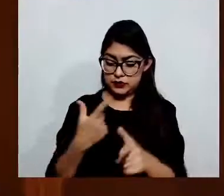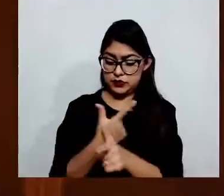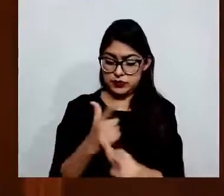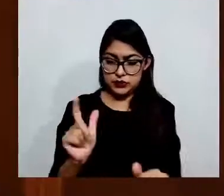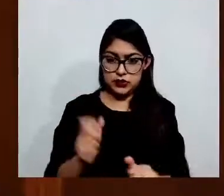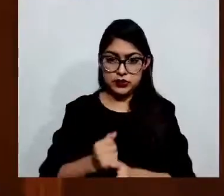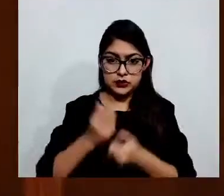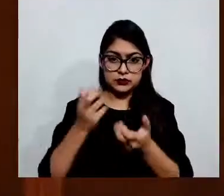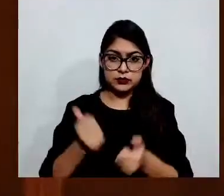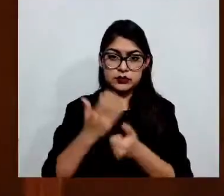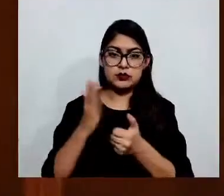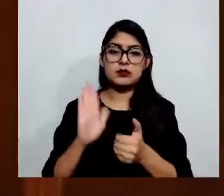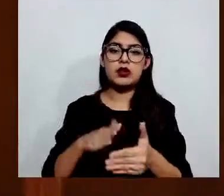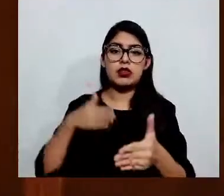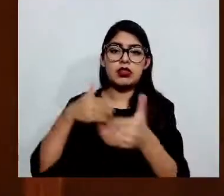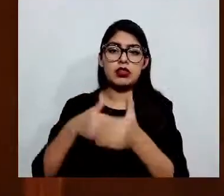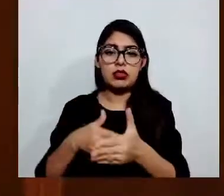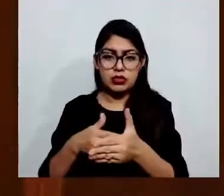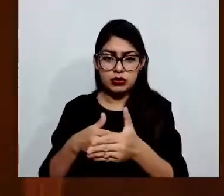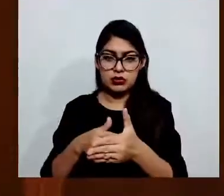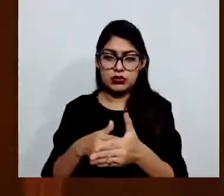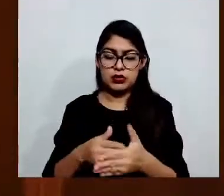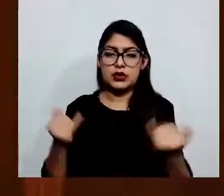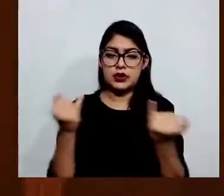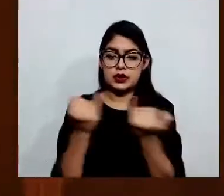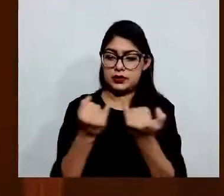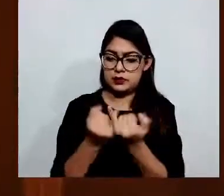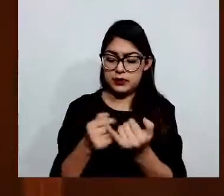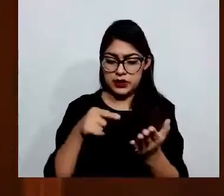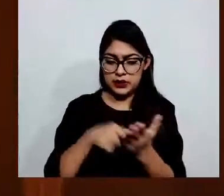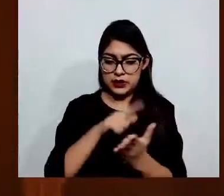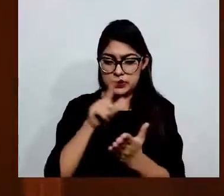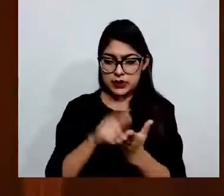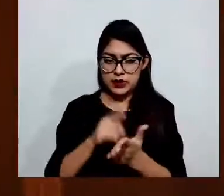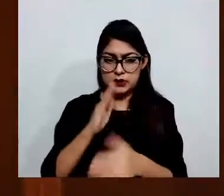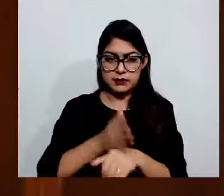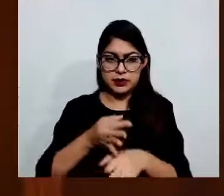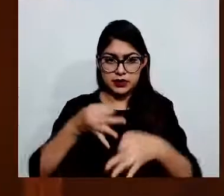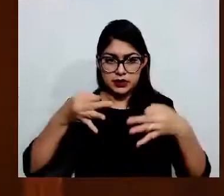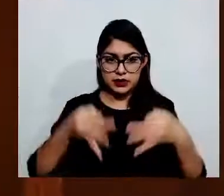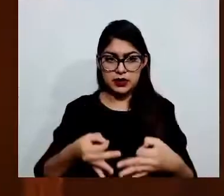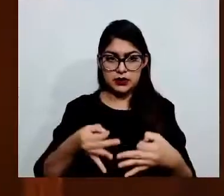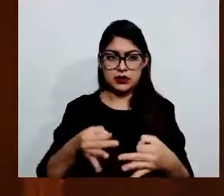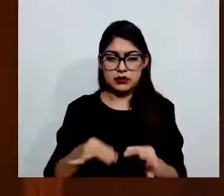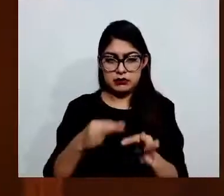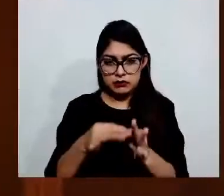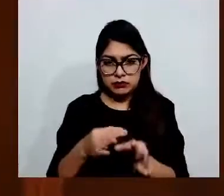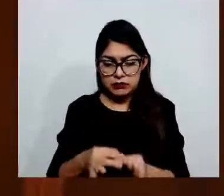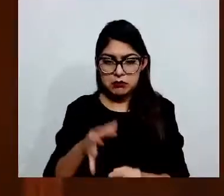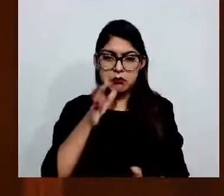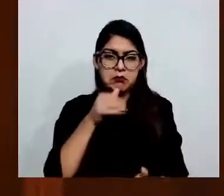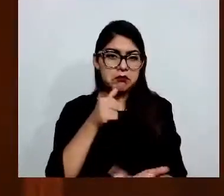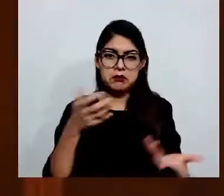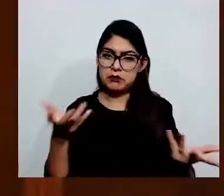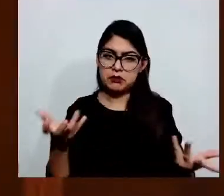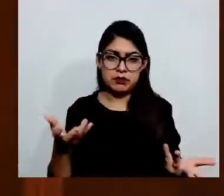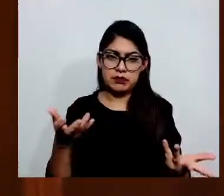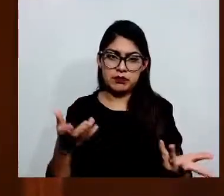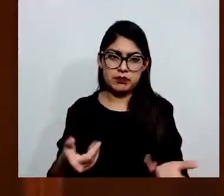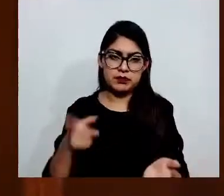exacta aplicación de la ley penal en su vertiente de taxatividad.